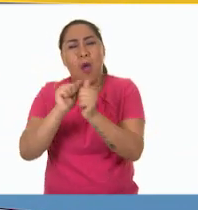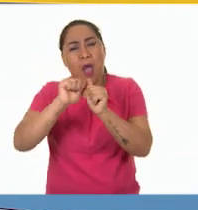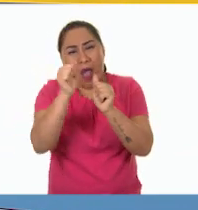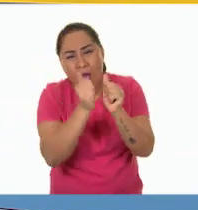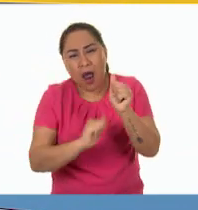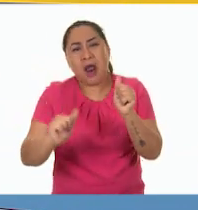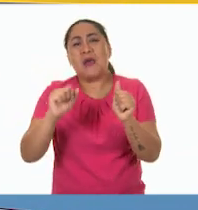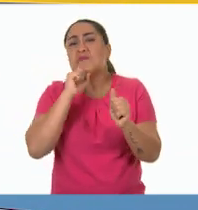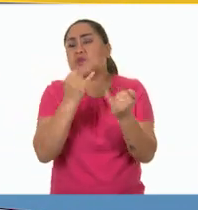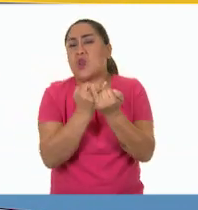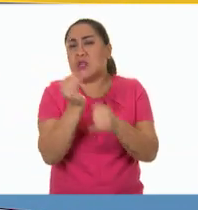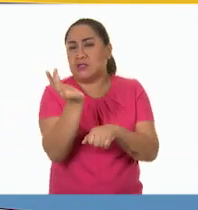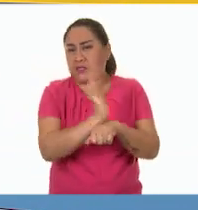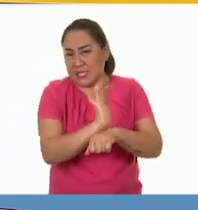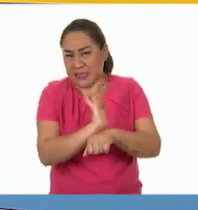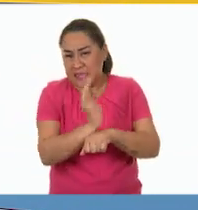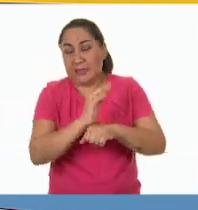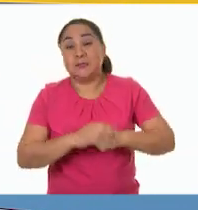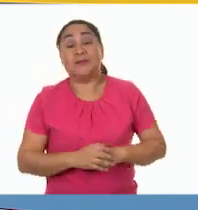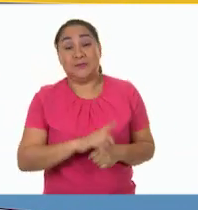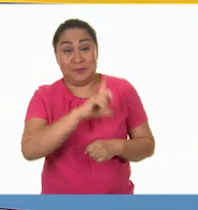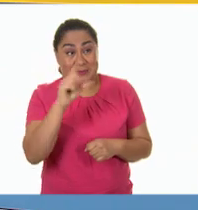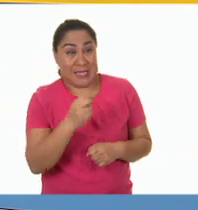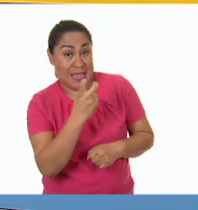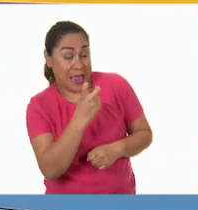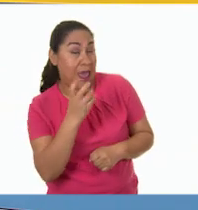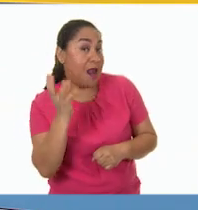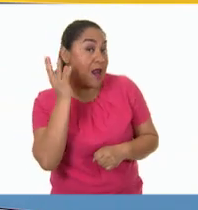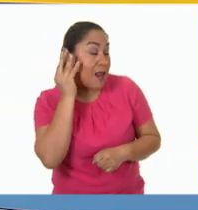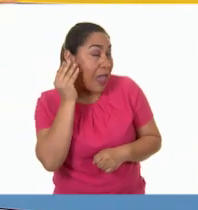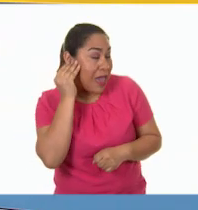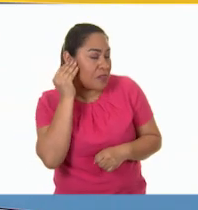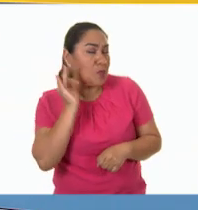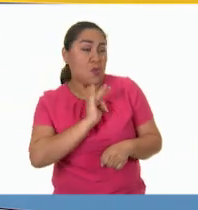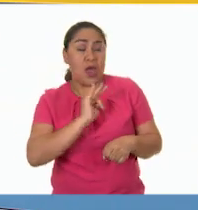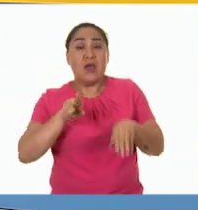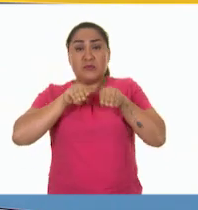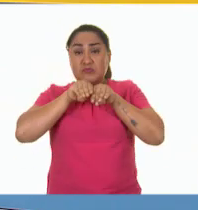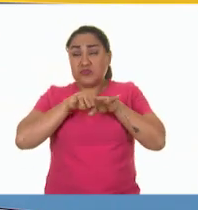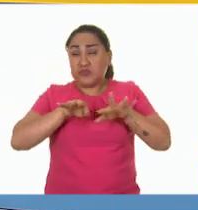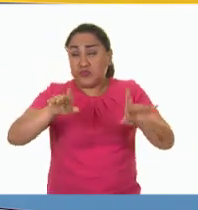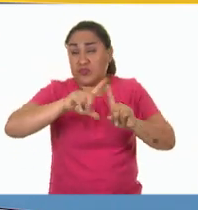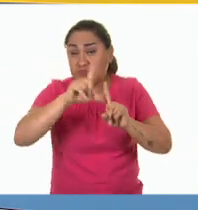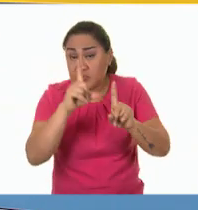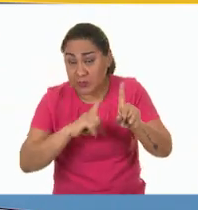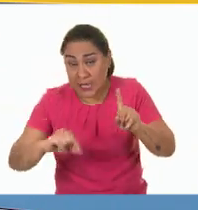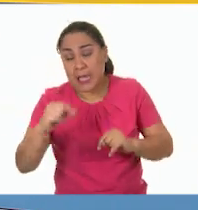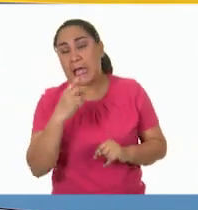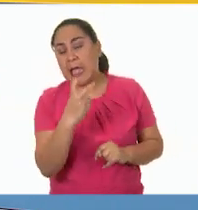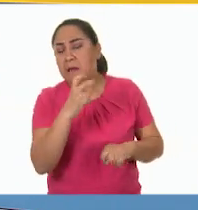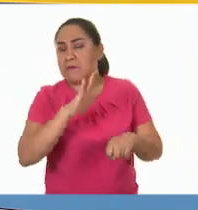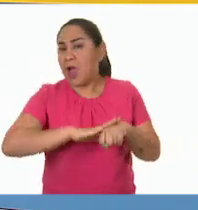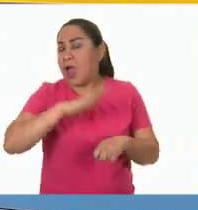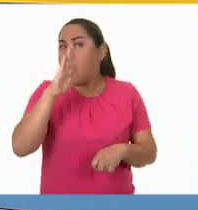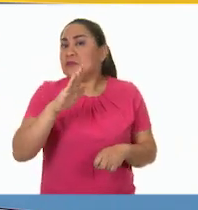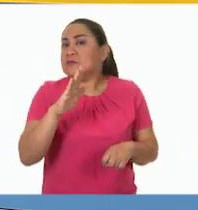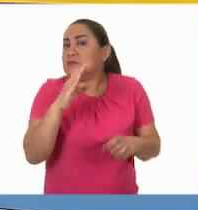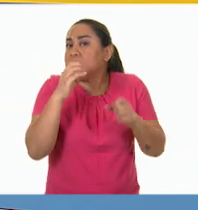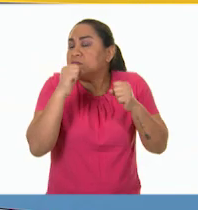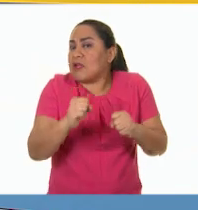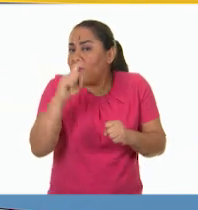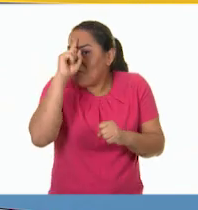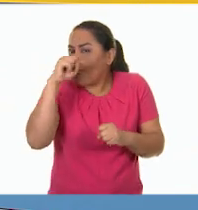cine. Entonces, con un medio como la radio, que alcanzaba a todo el país, esta tarea se facilitaba muchísimo,